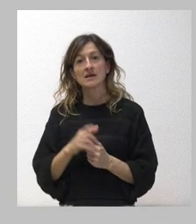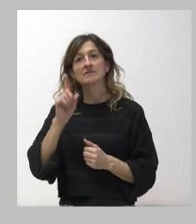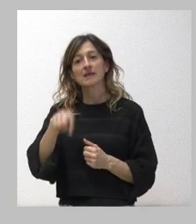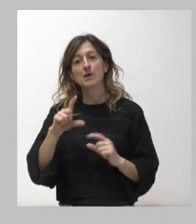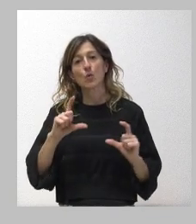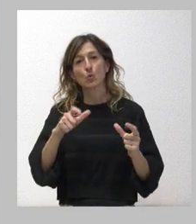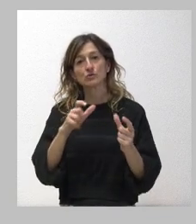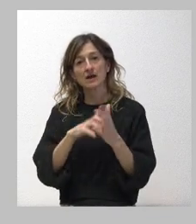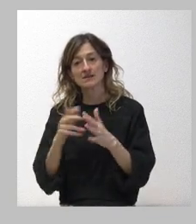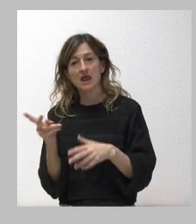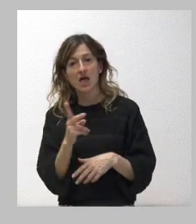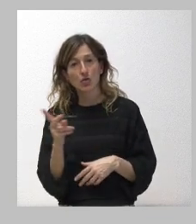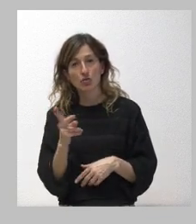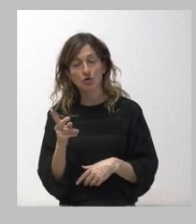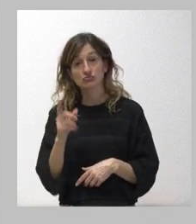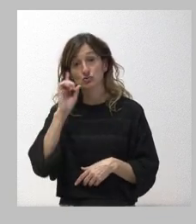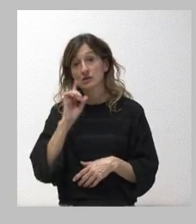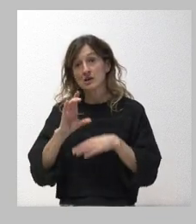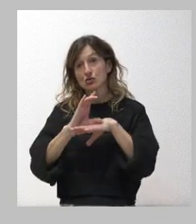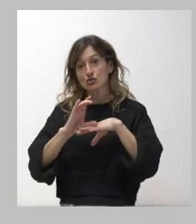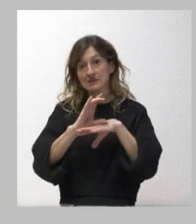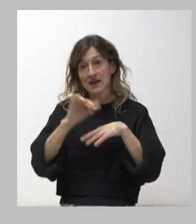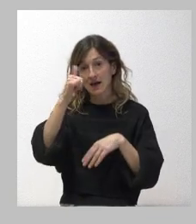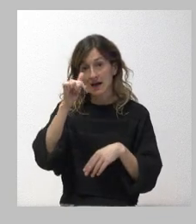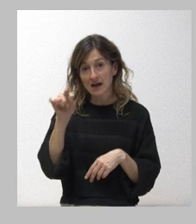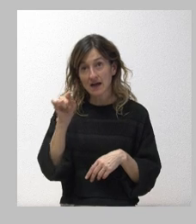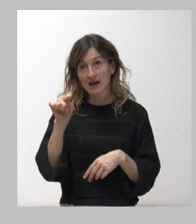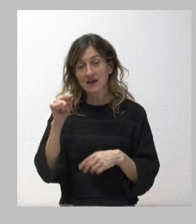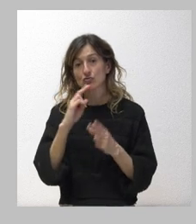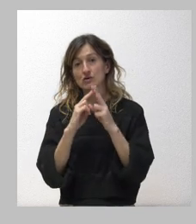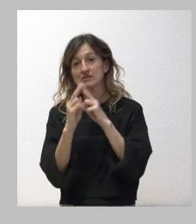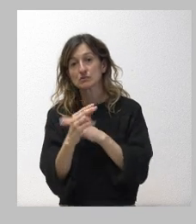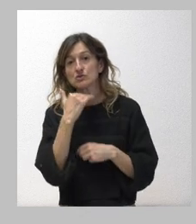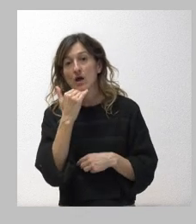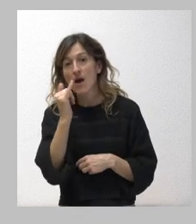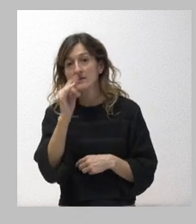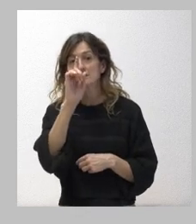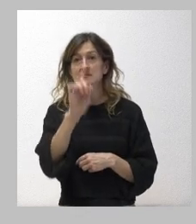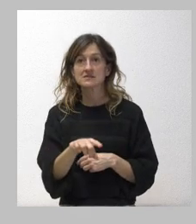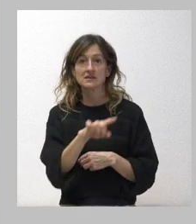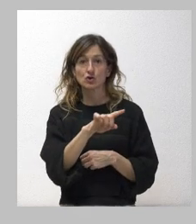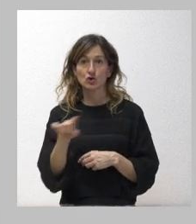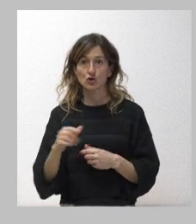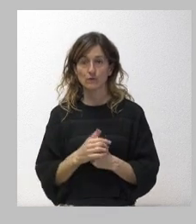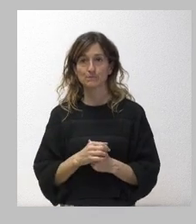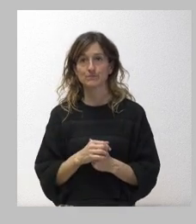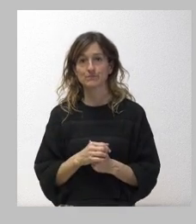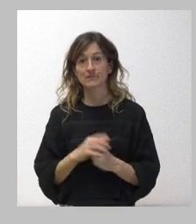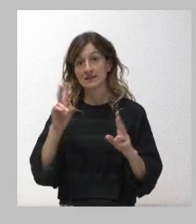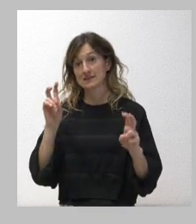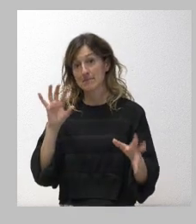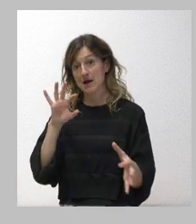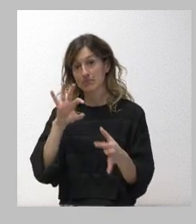Castilla y León. No sé si la consejería, el consejero, también tiene alguna respuesta respecto a considerar